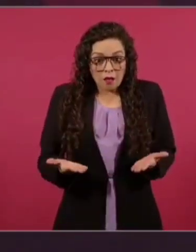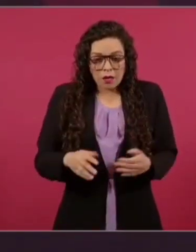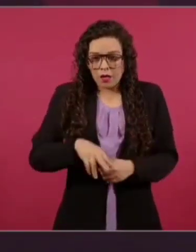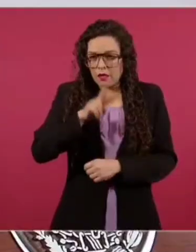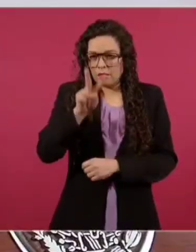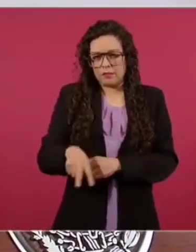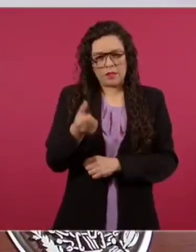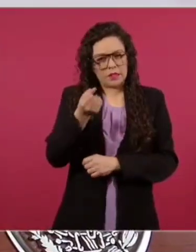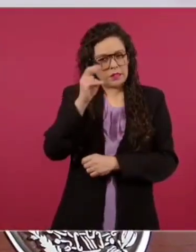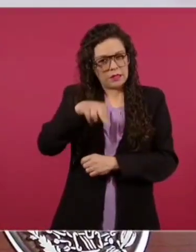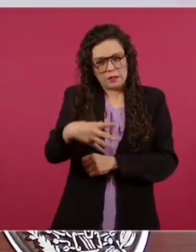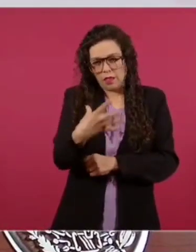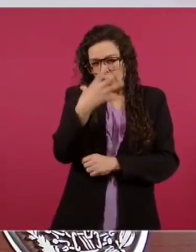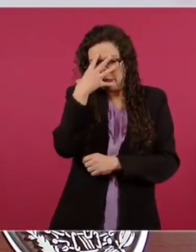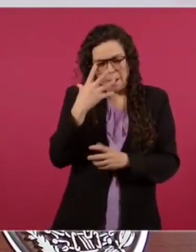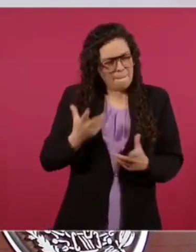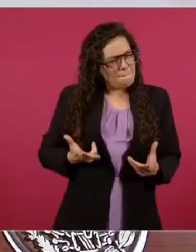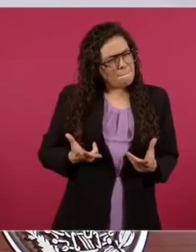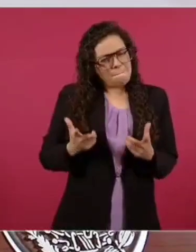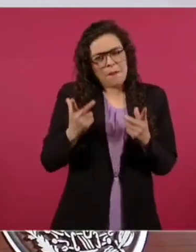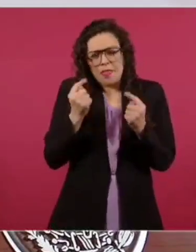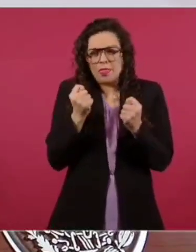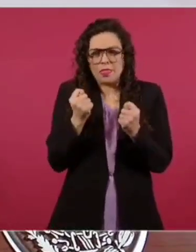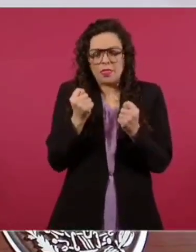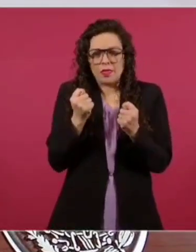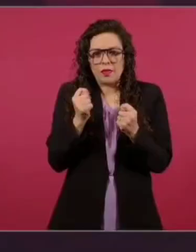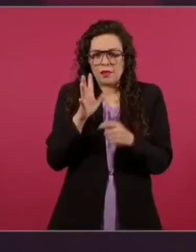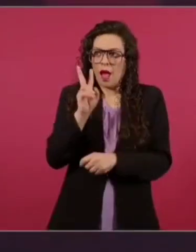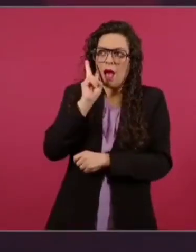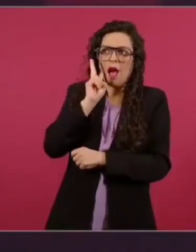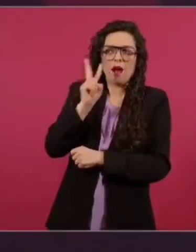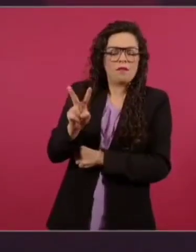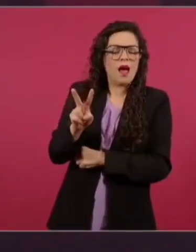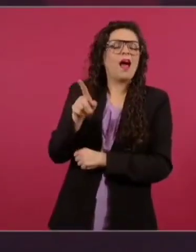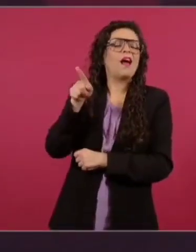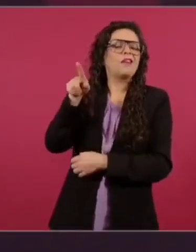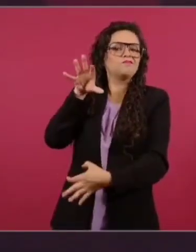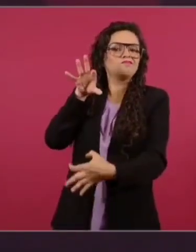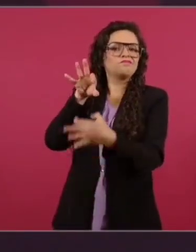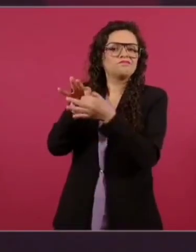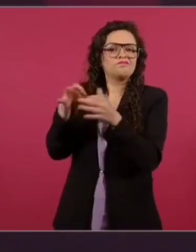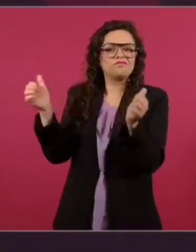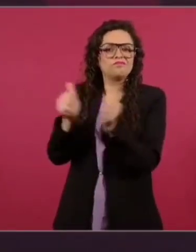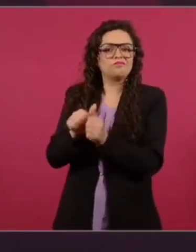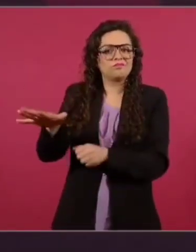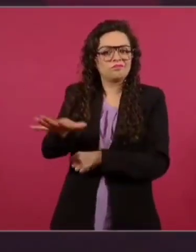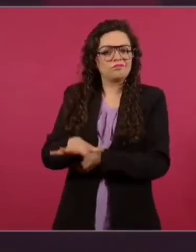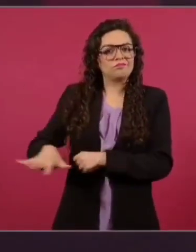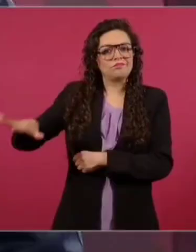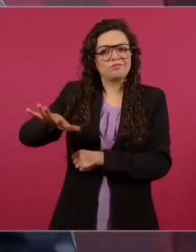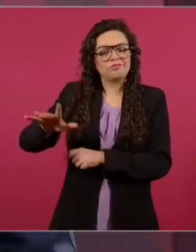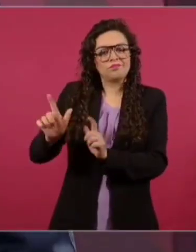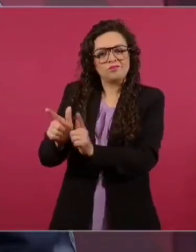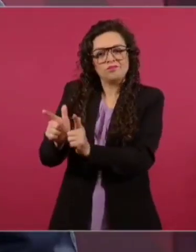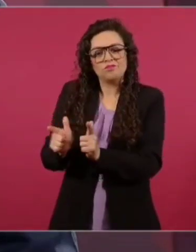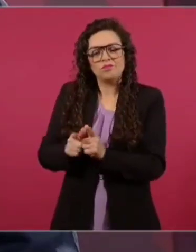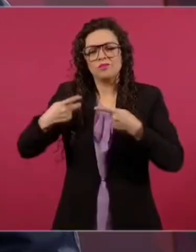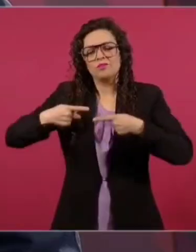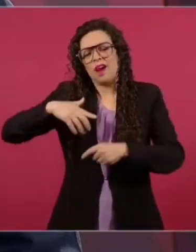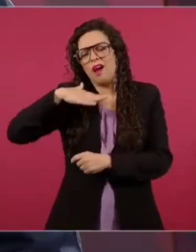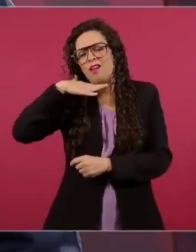pertenece al bloque conservador corrupto que querían